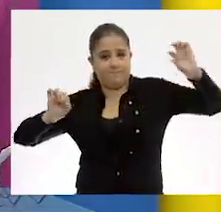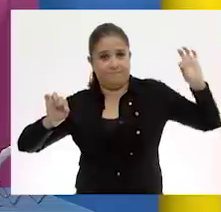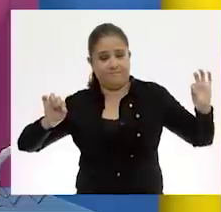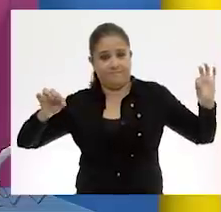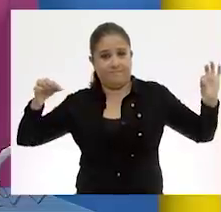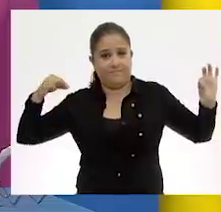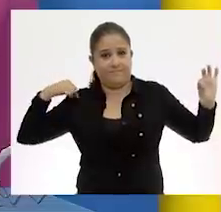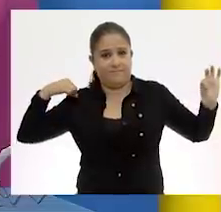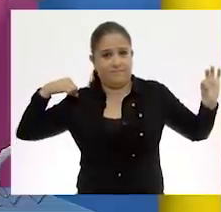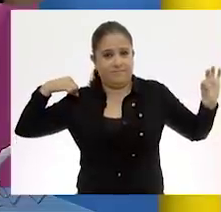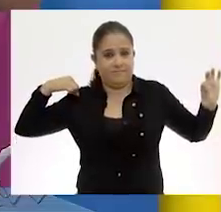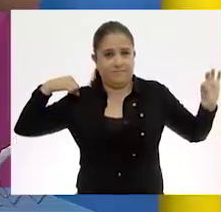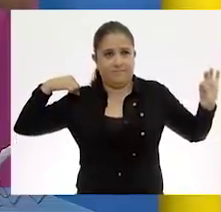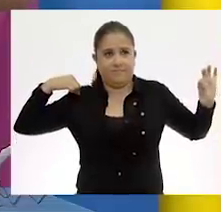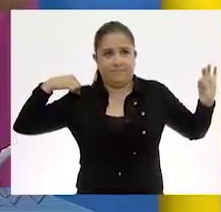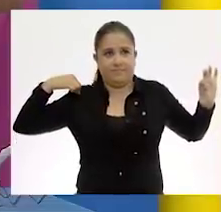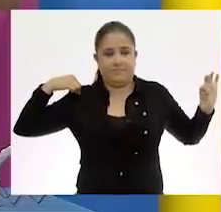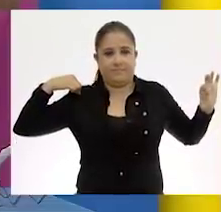a nuestro hombro.